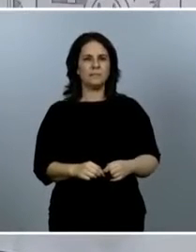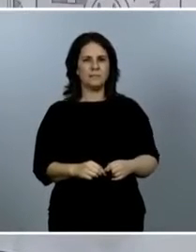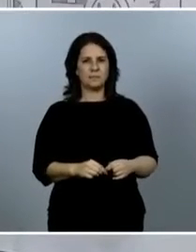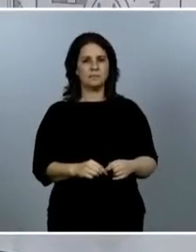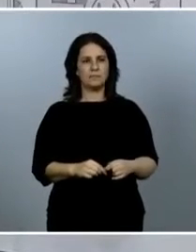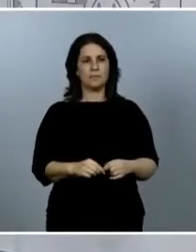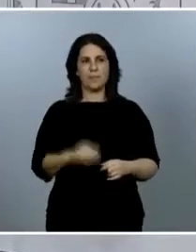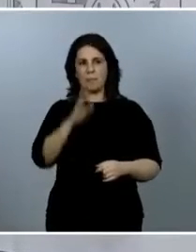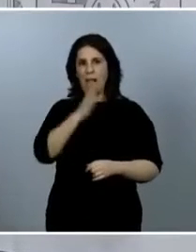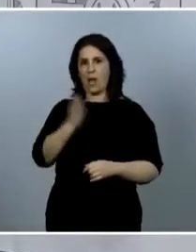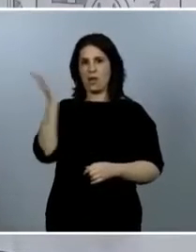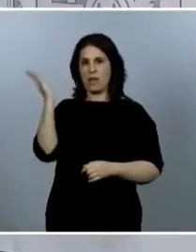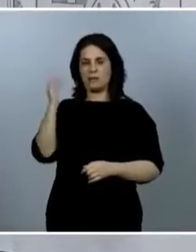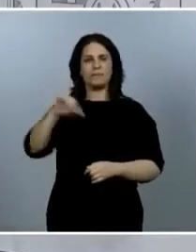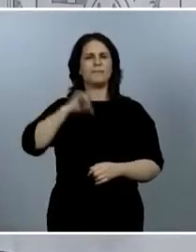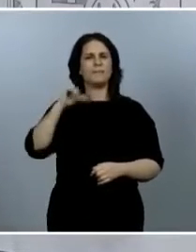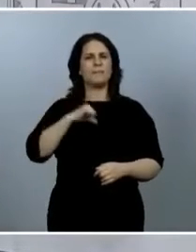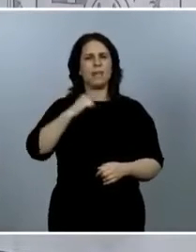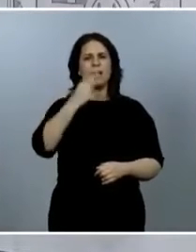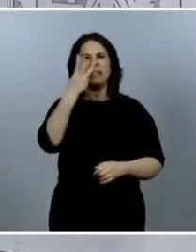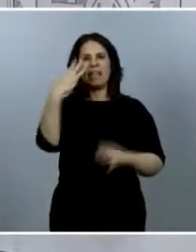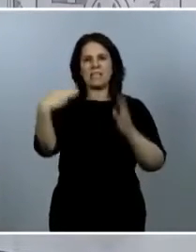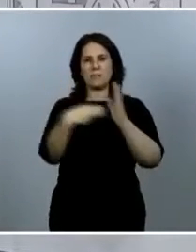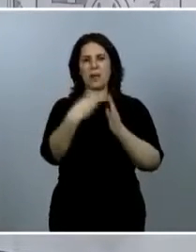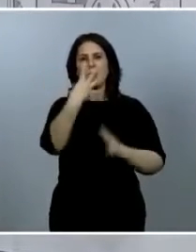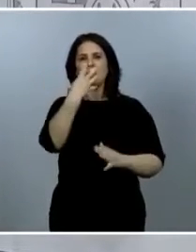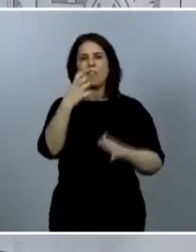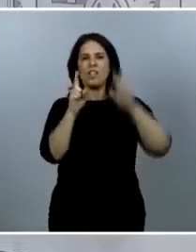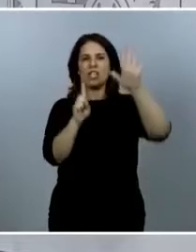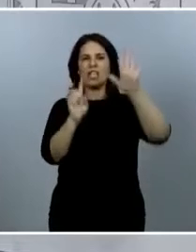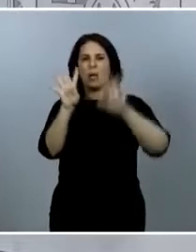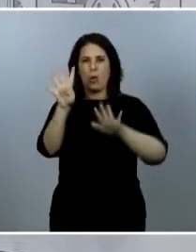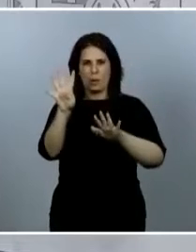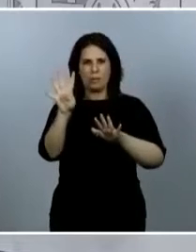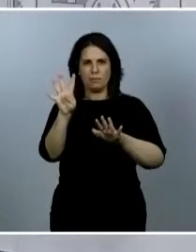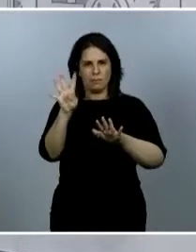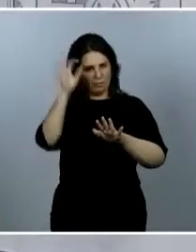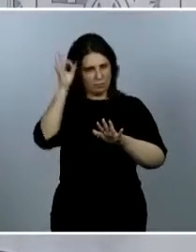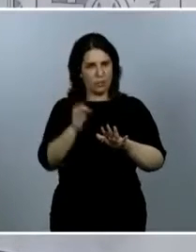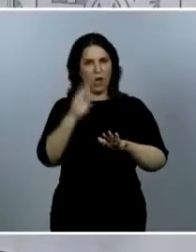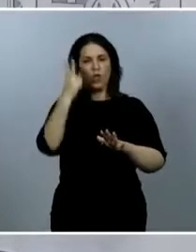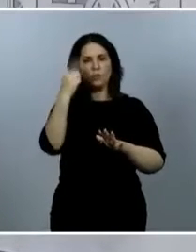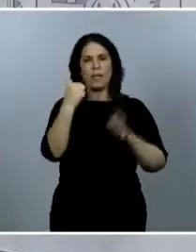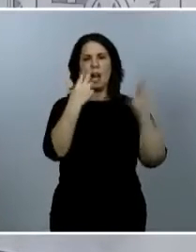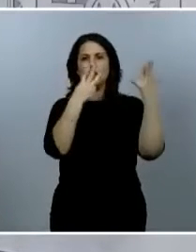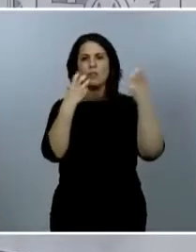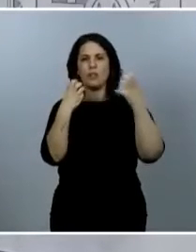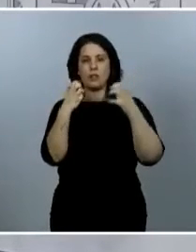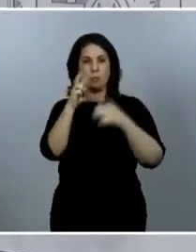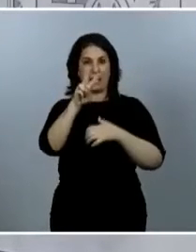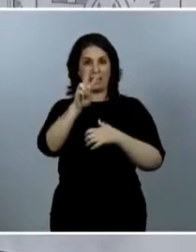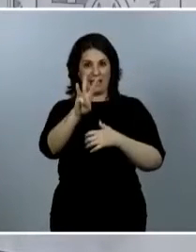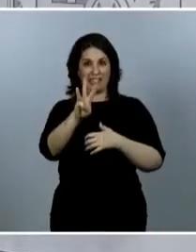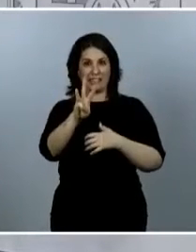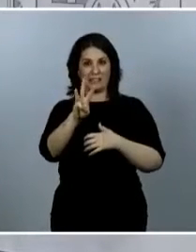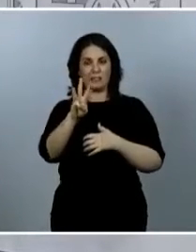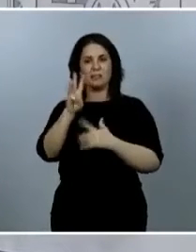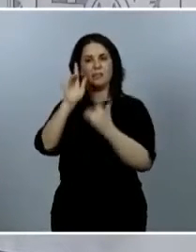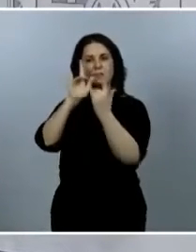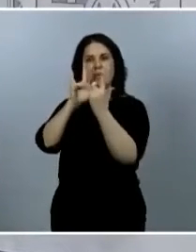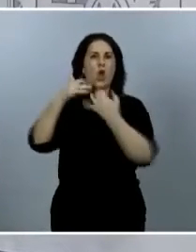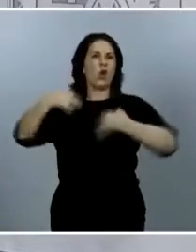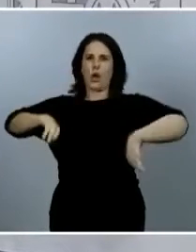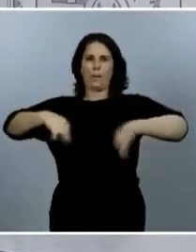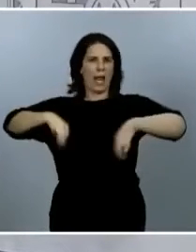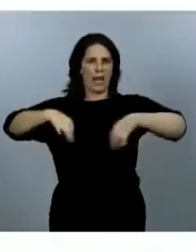hospitalizados 3.469 casos, 2.823 de ellos en camas convencionales, en